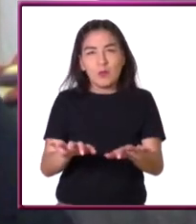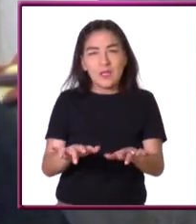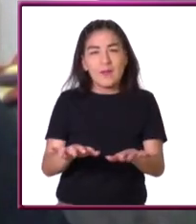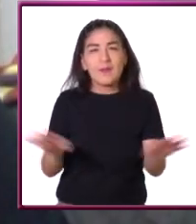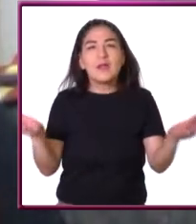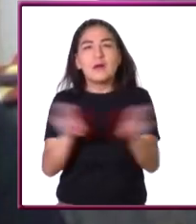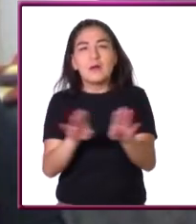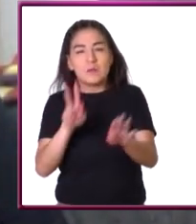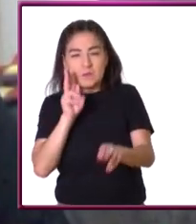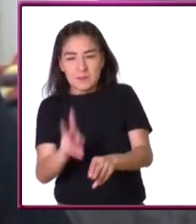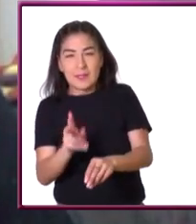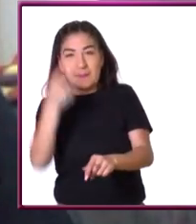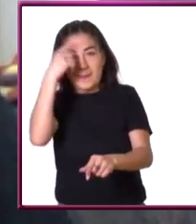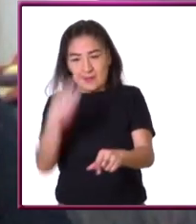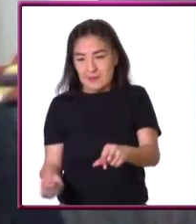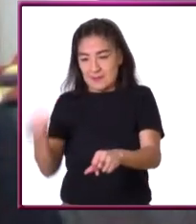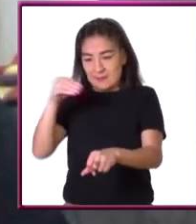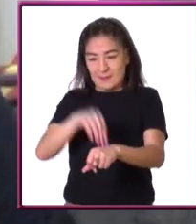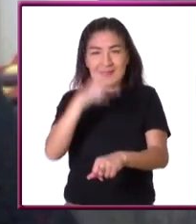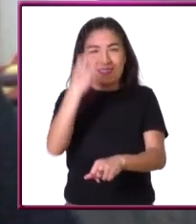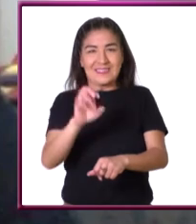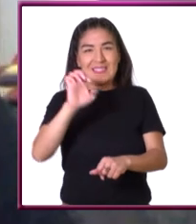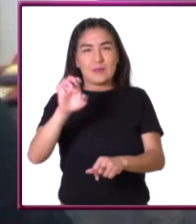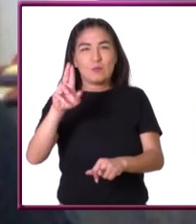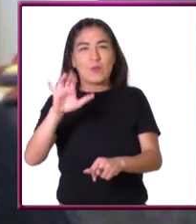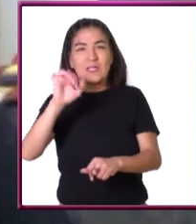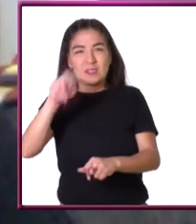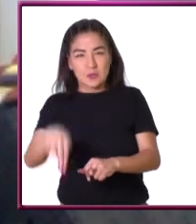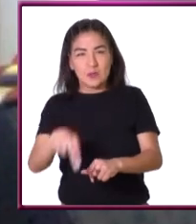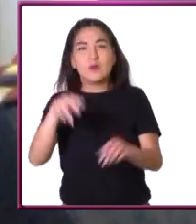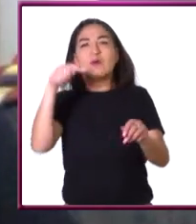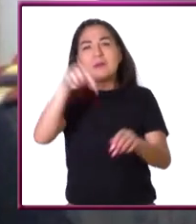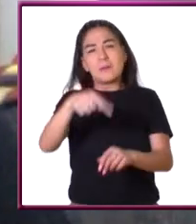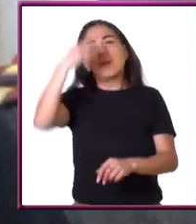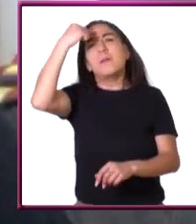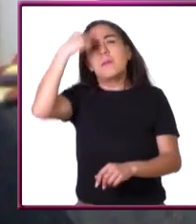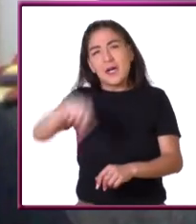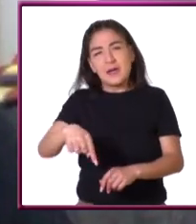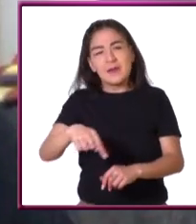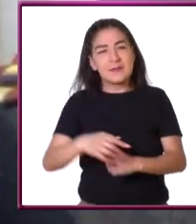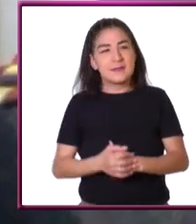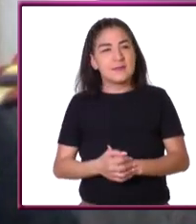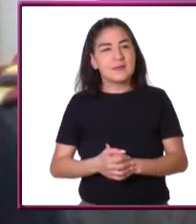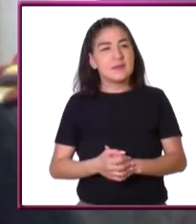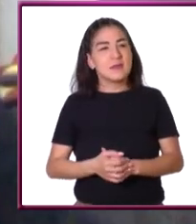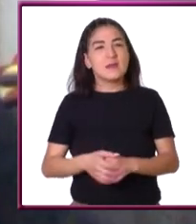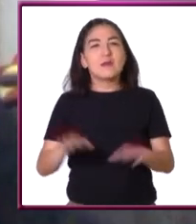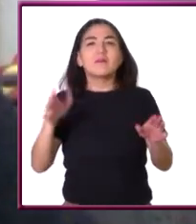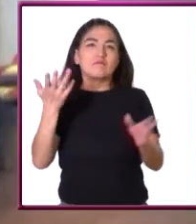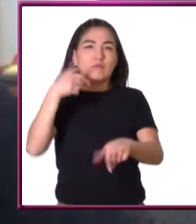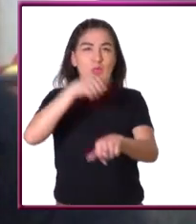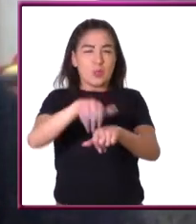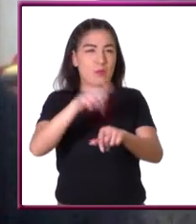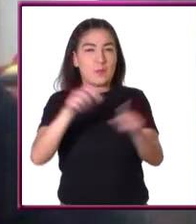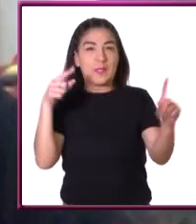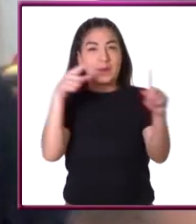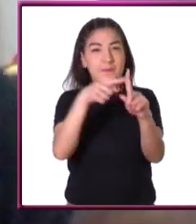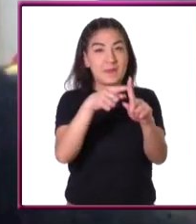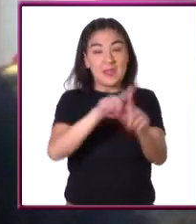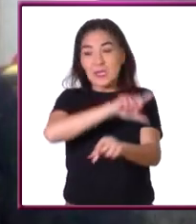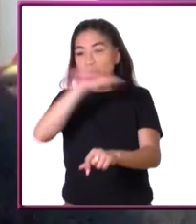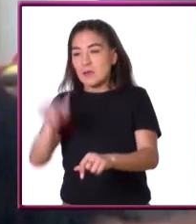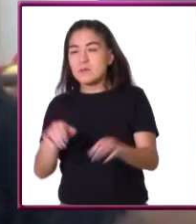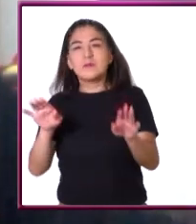hacen es tratar de aplicar esta ecuación de tal manera que uno encuentran el número